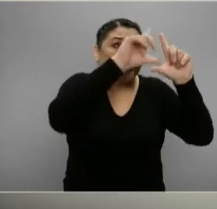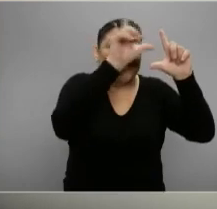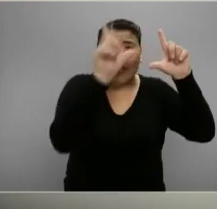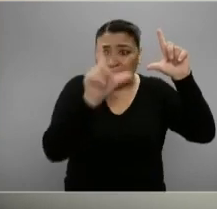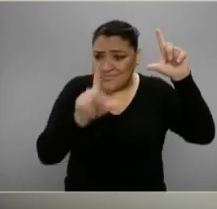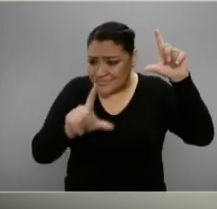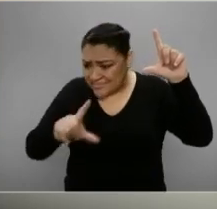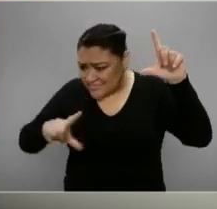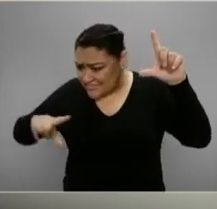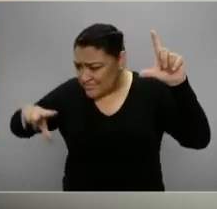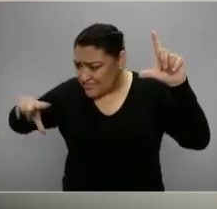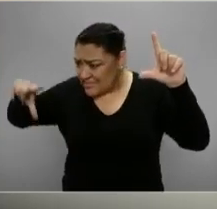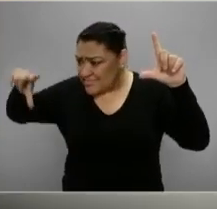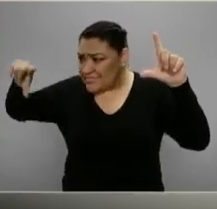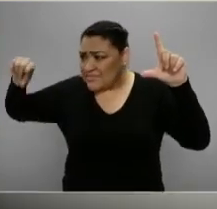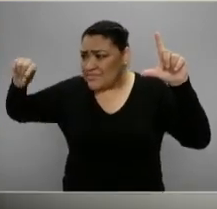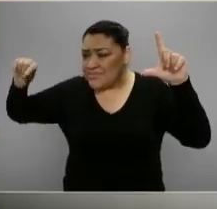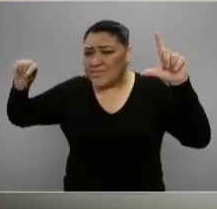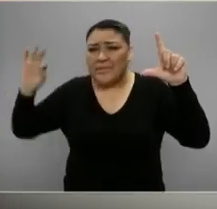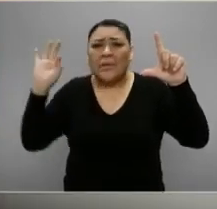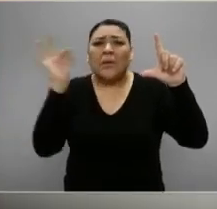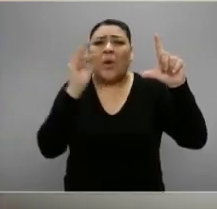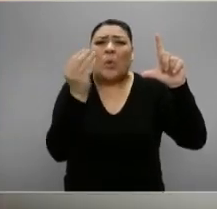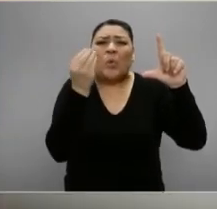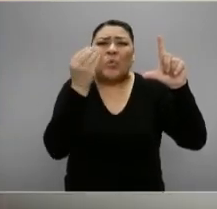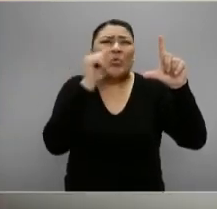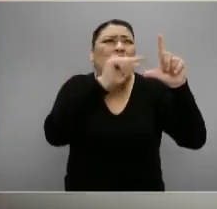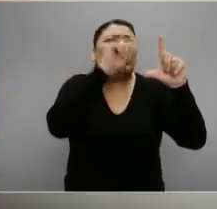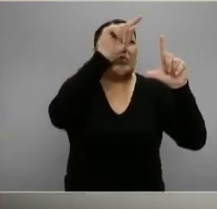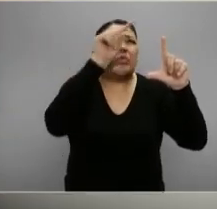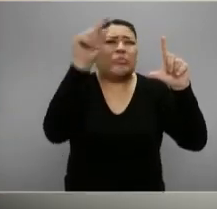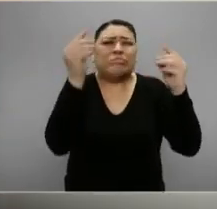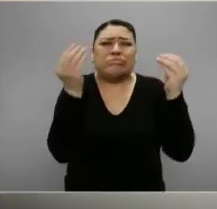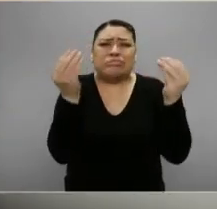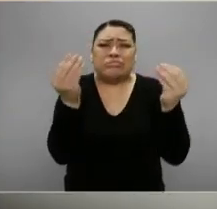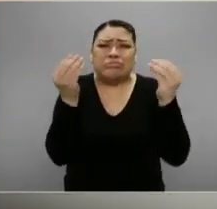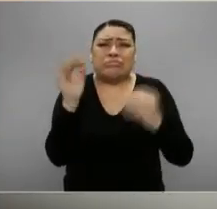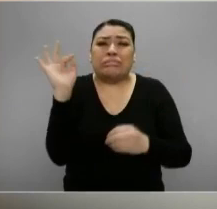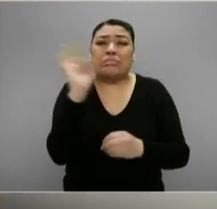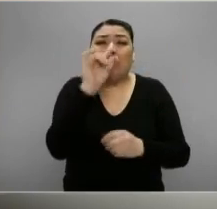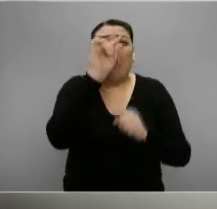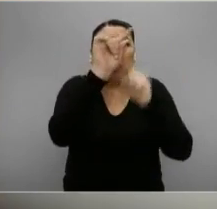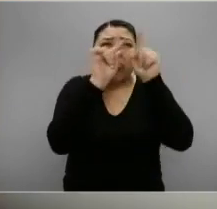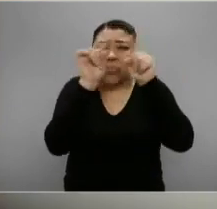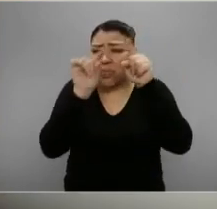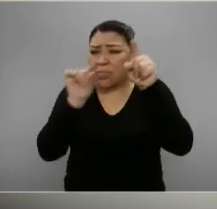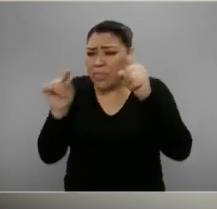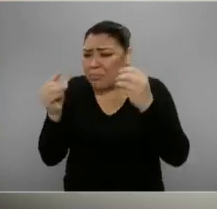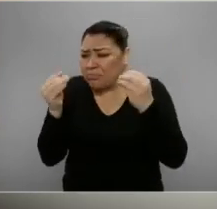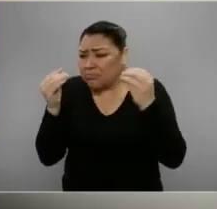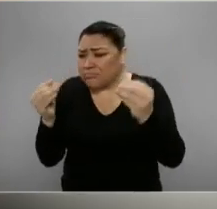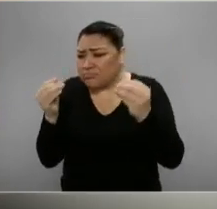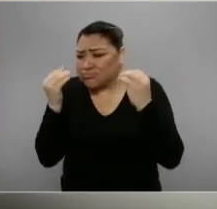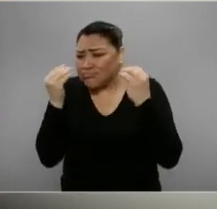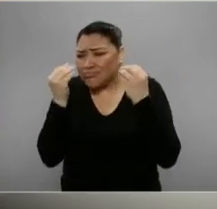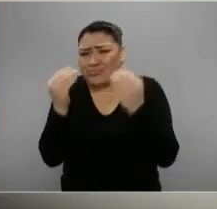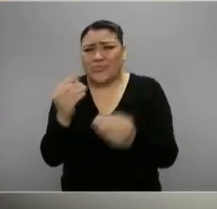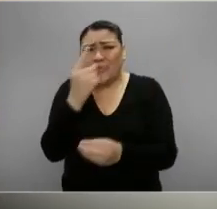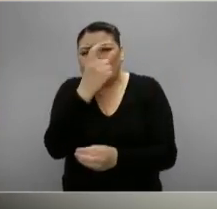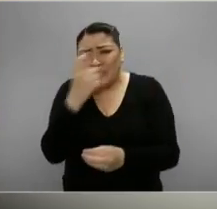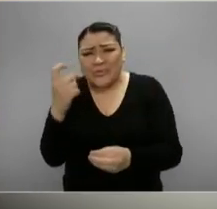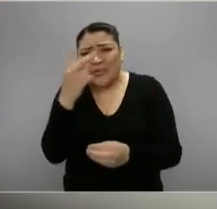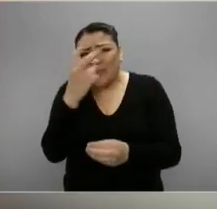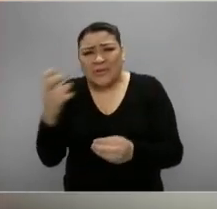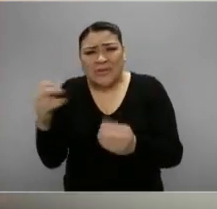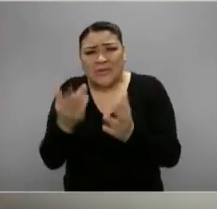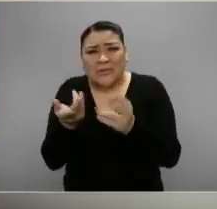país. Debe de haber muchísimos más casos como este, debe de haber muchísimos, decenas o cientos de hospitales